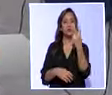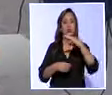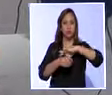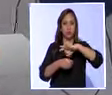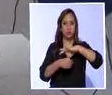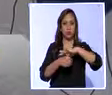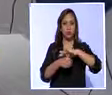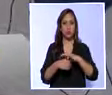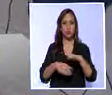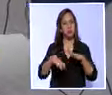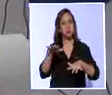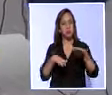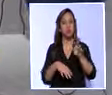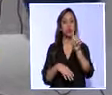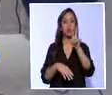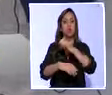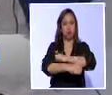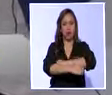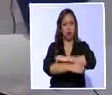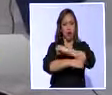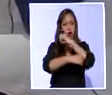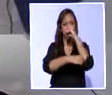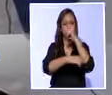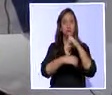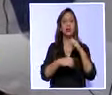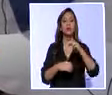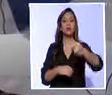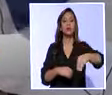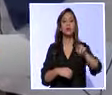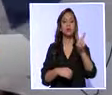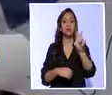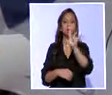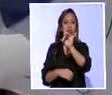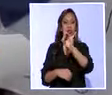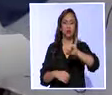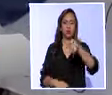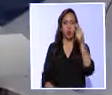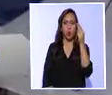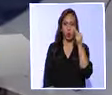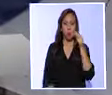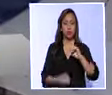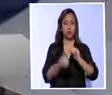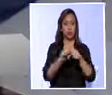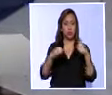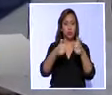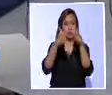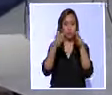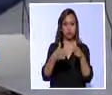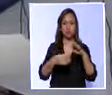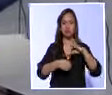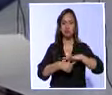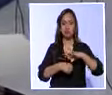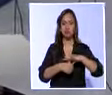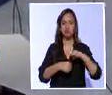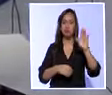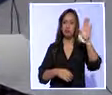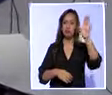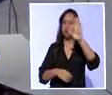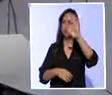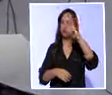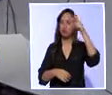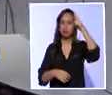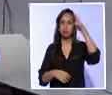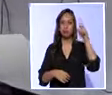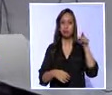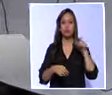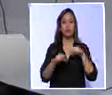Esto pasadas las 2 de la madrugada de este miércoles 28 de junio. Cada legislador argumentó su voto. Homero Castanier, de las